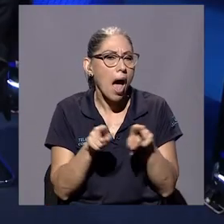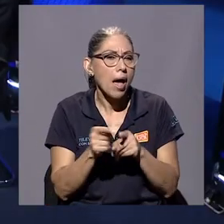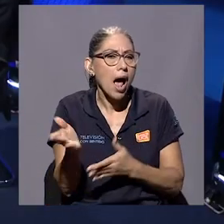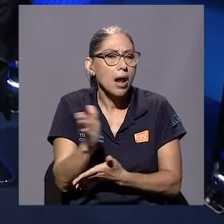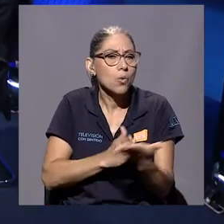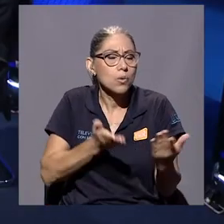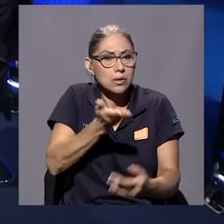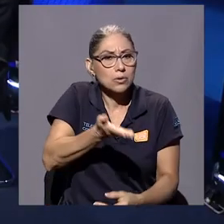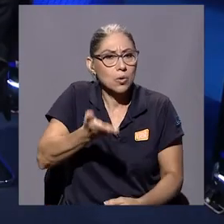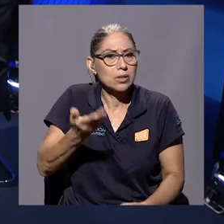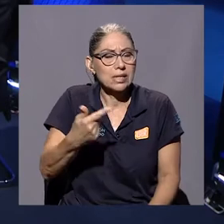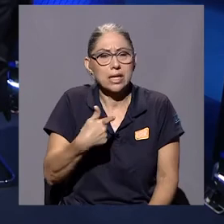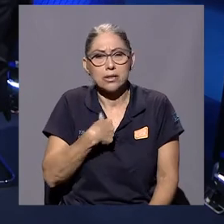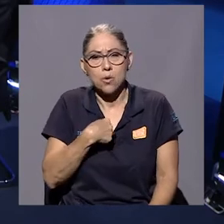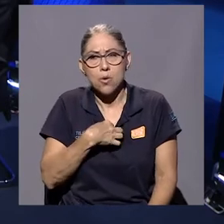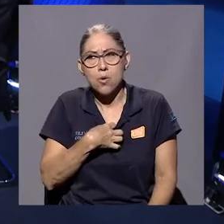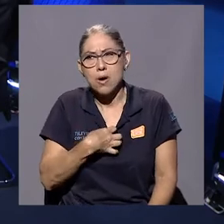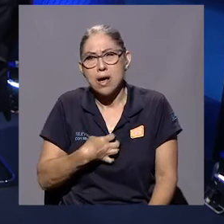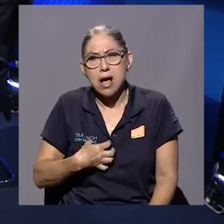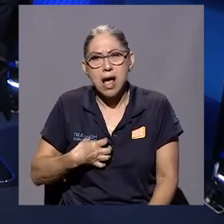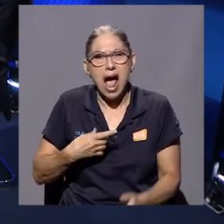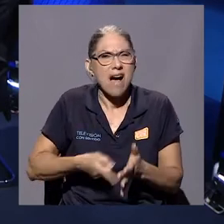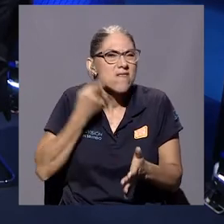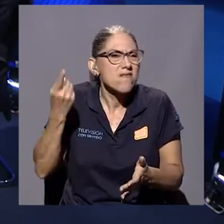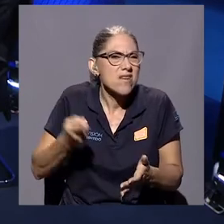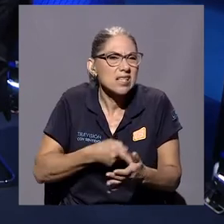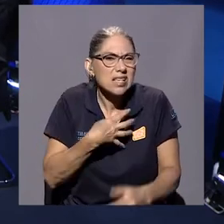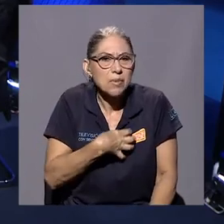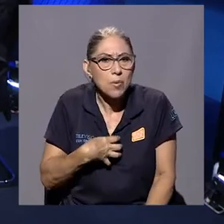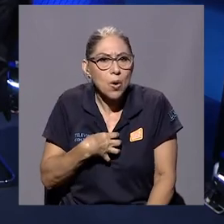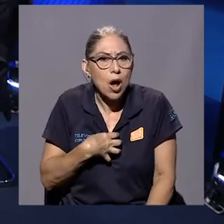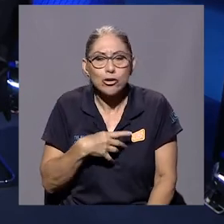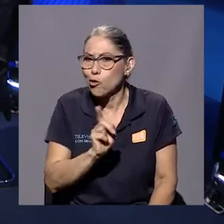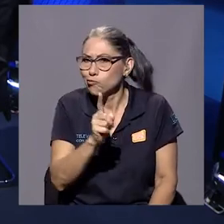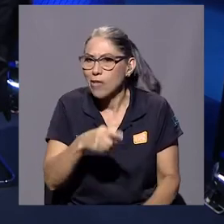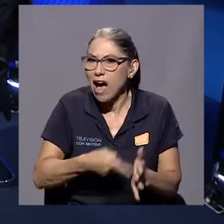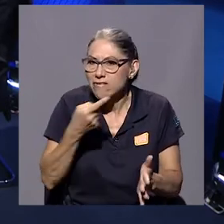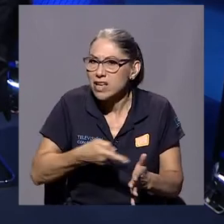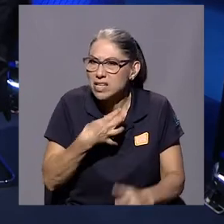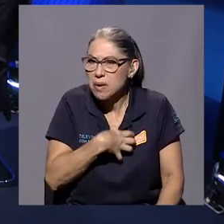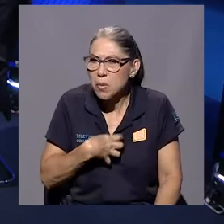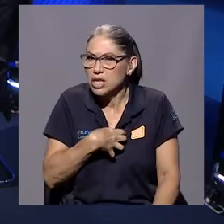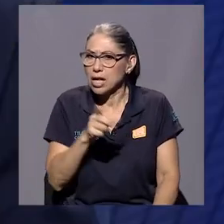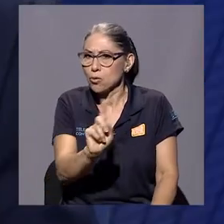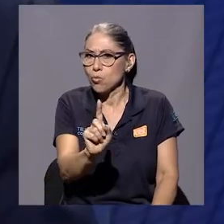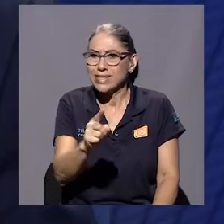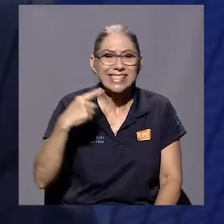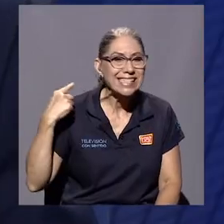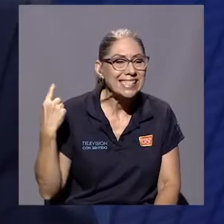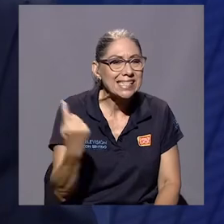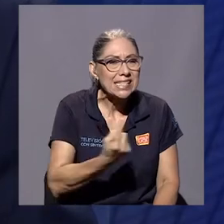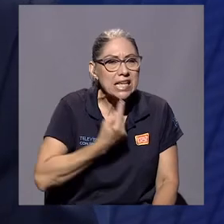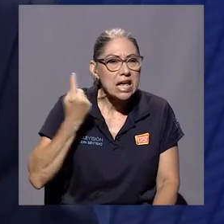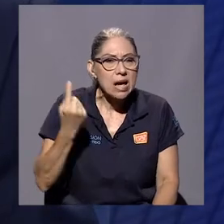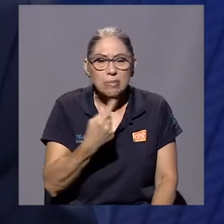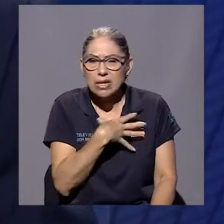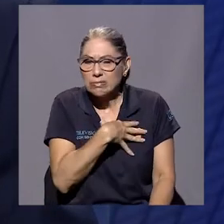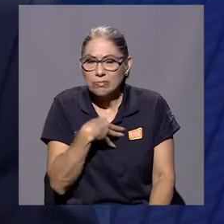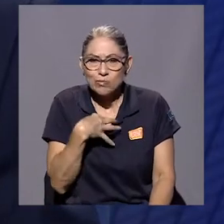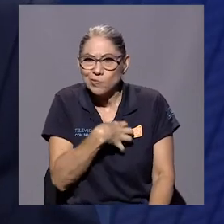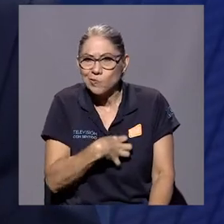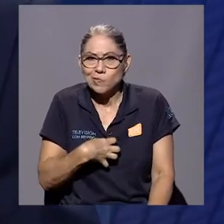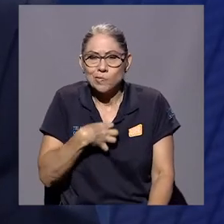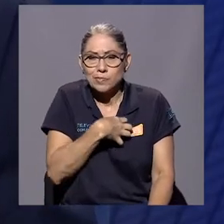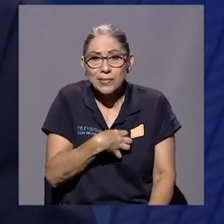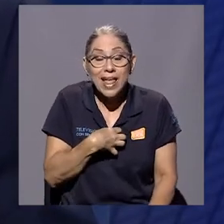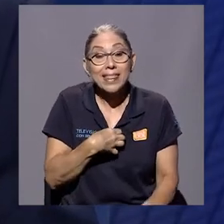cosas que a veces me molestan, no, no a veces, siempre, me molestan de los noticieros o